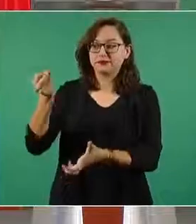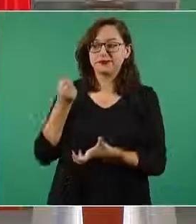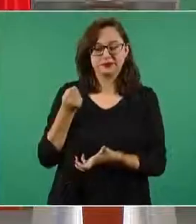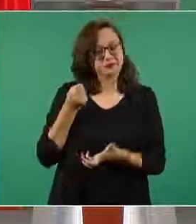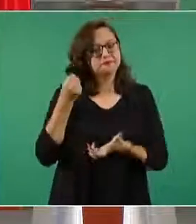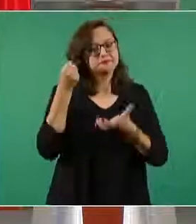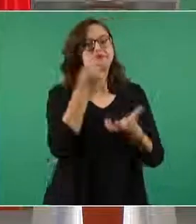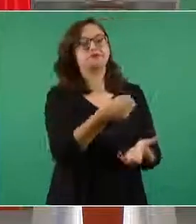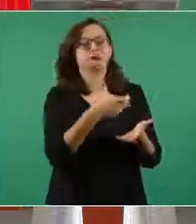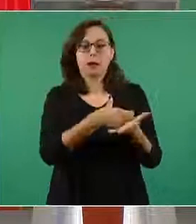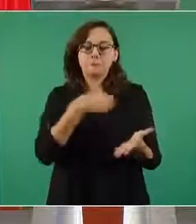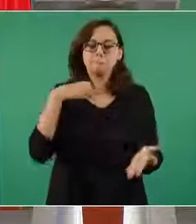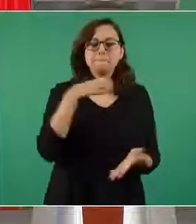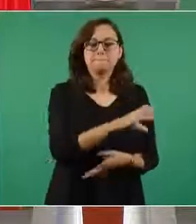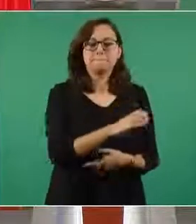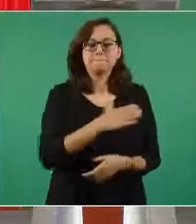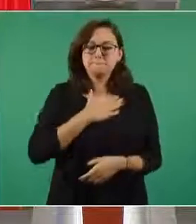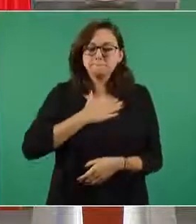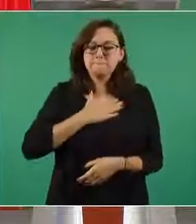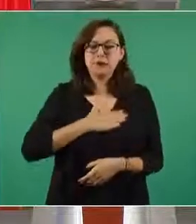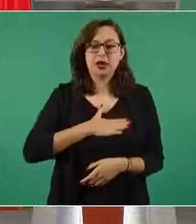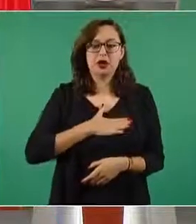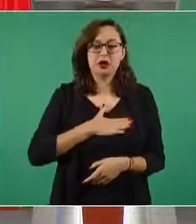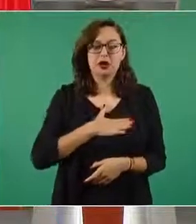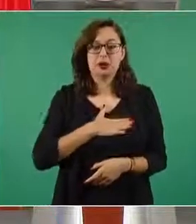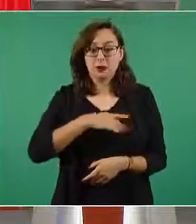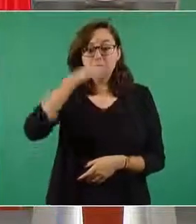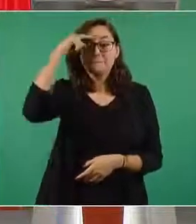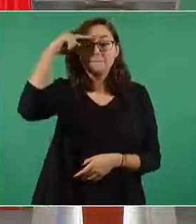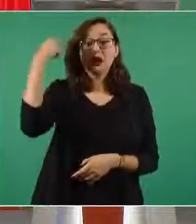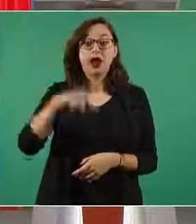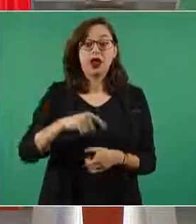para poder desarrollar